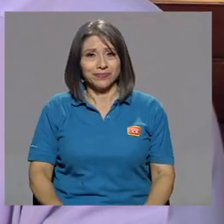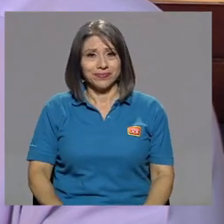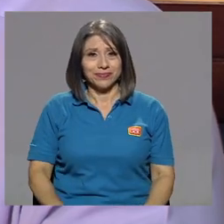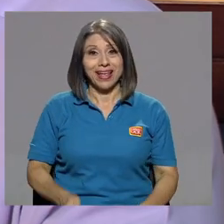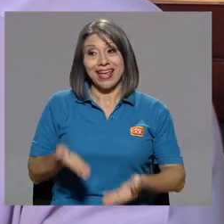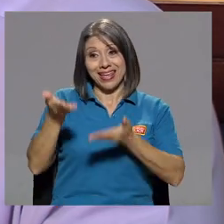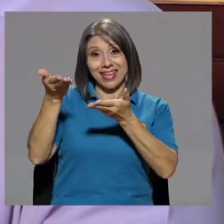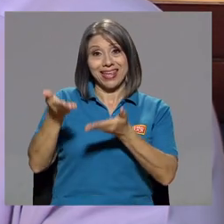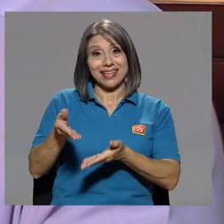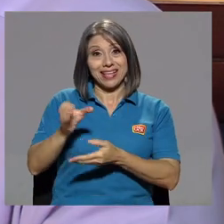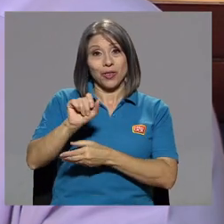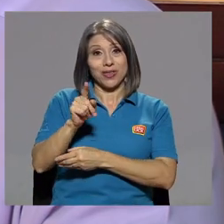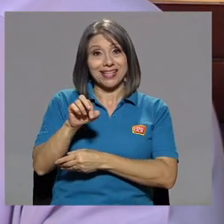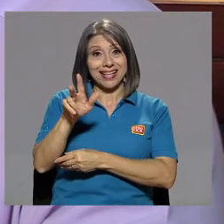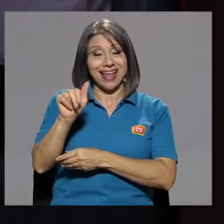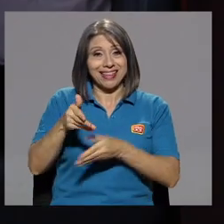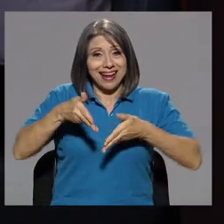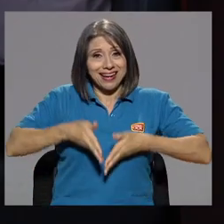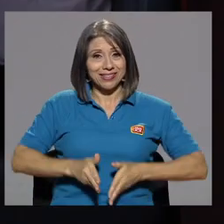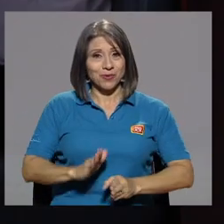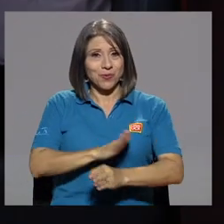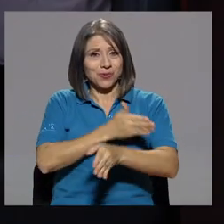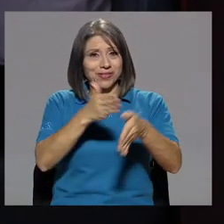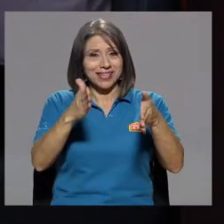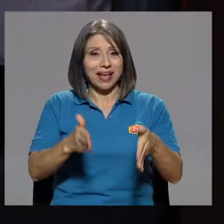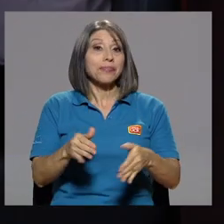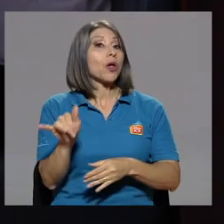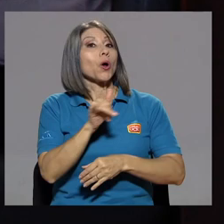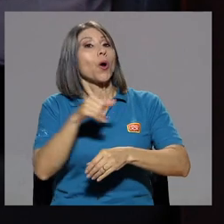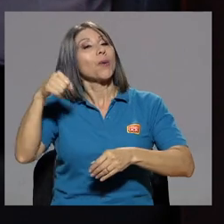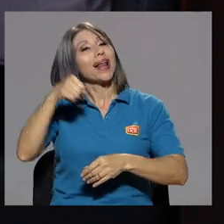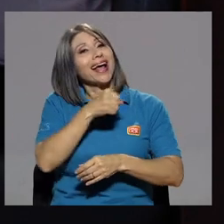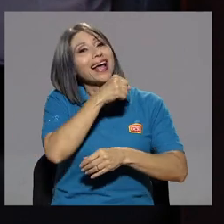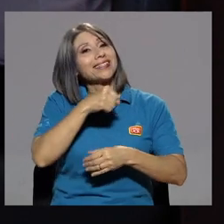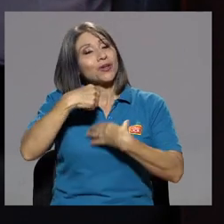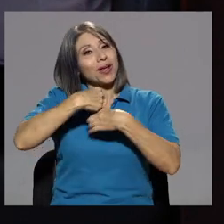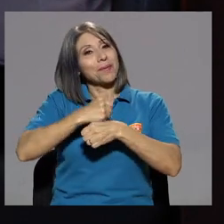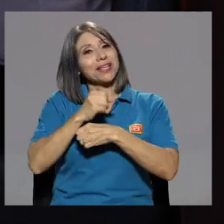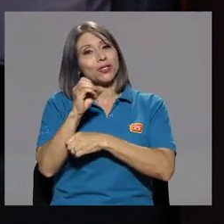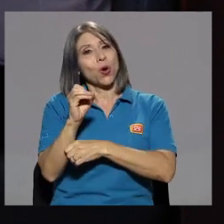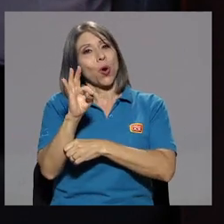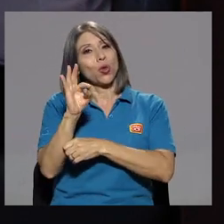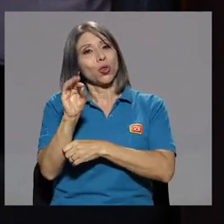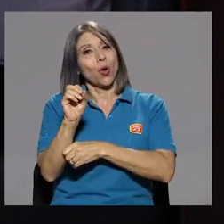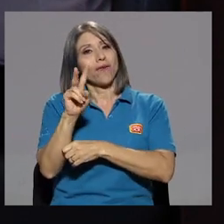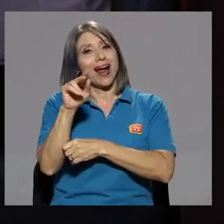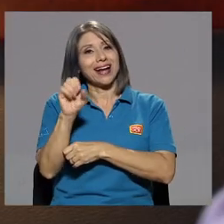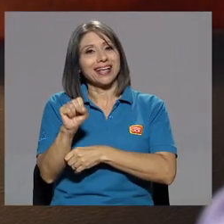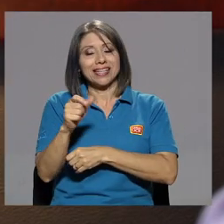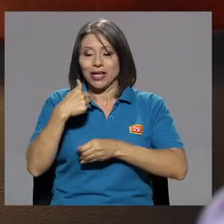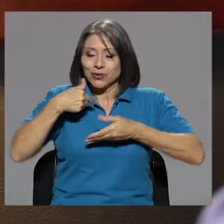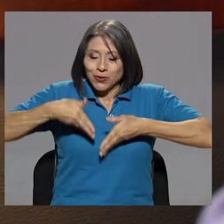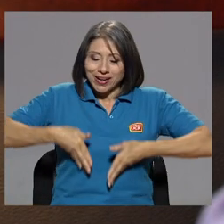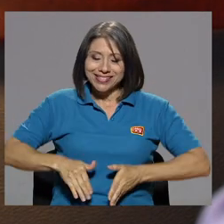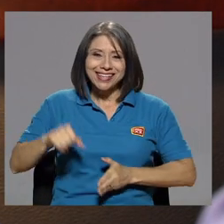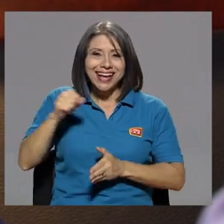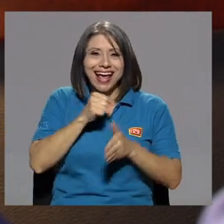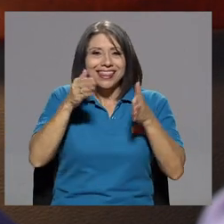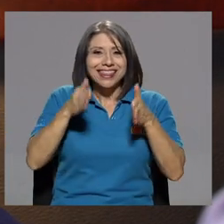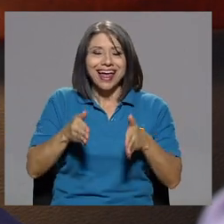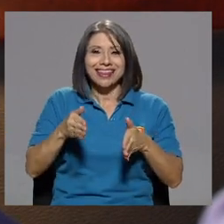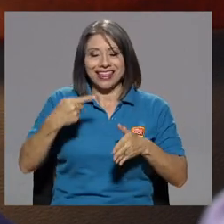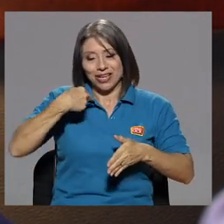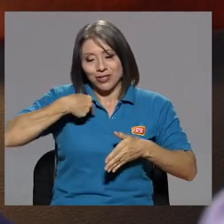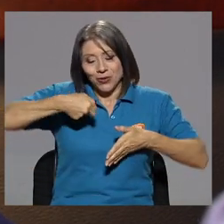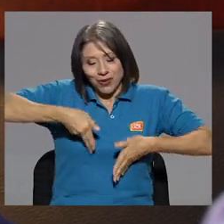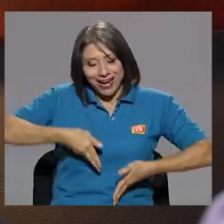Es que doña Sandra nació en música. Como la canción que me hizo Otto Vargas. Yo nací cantante, yo nací